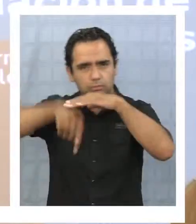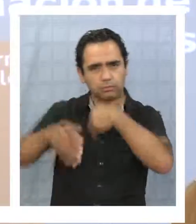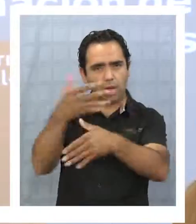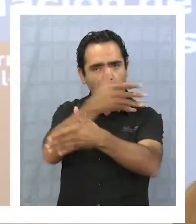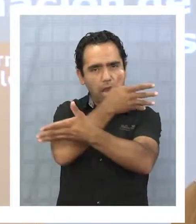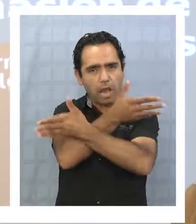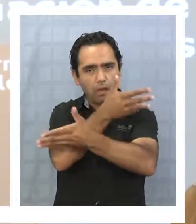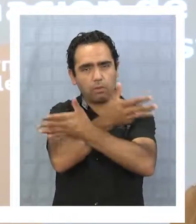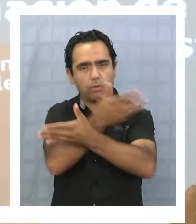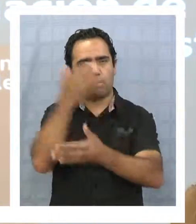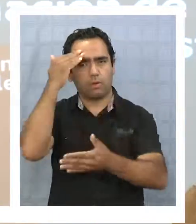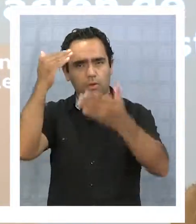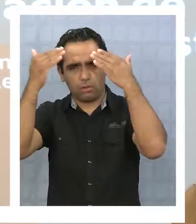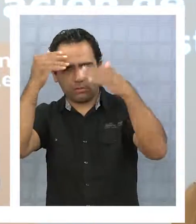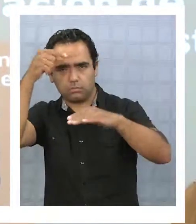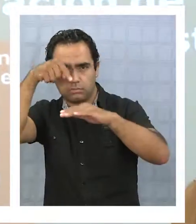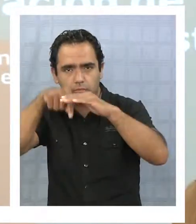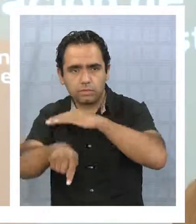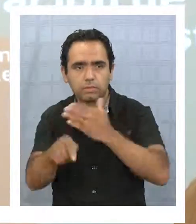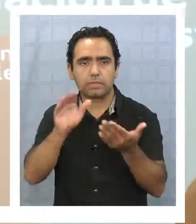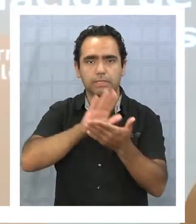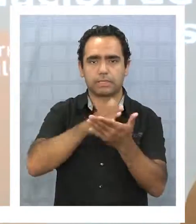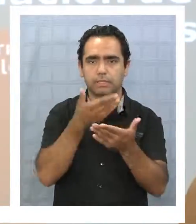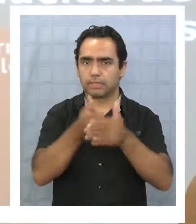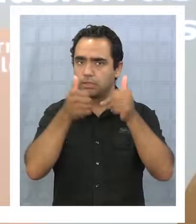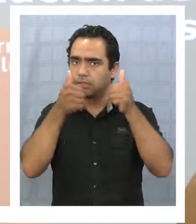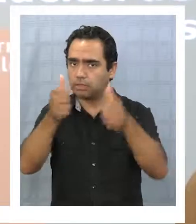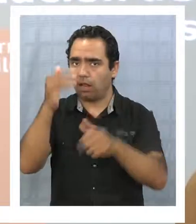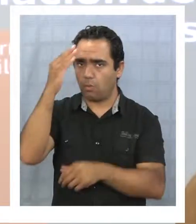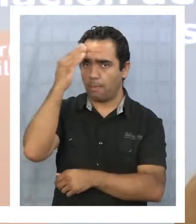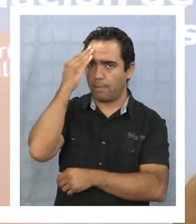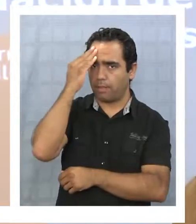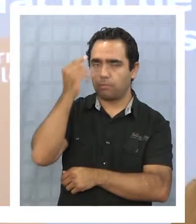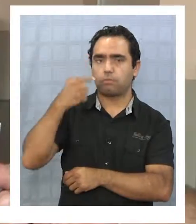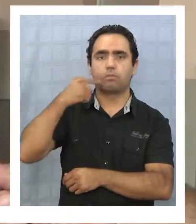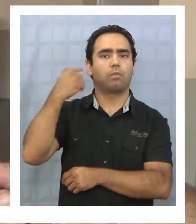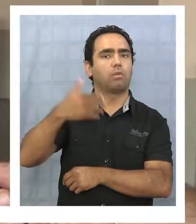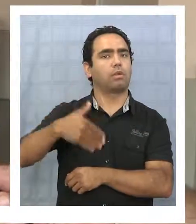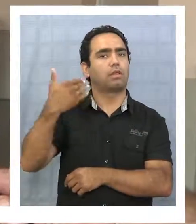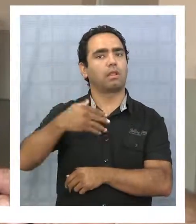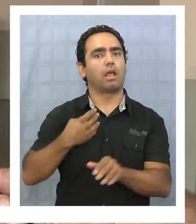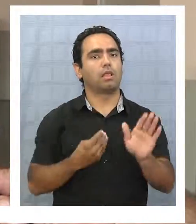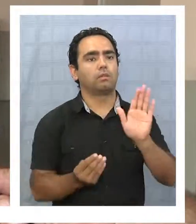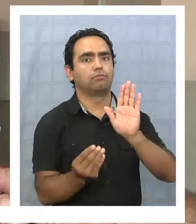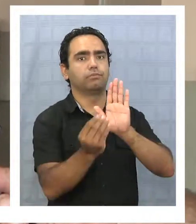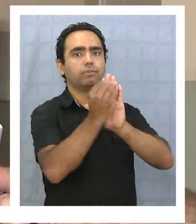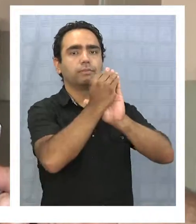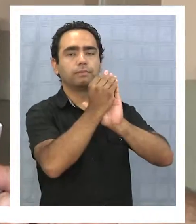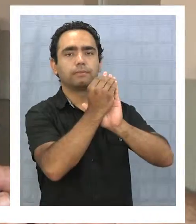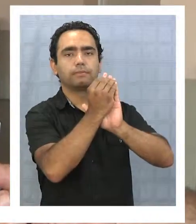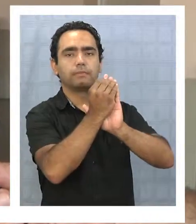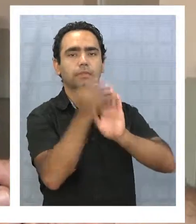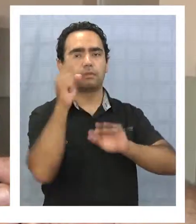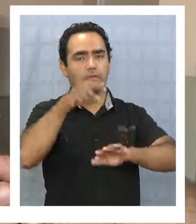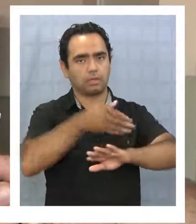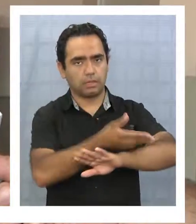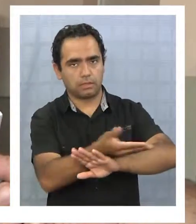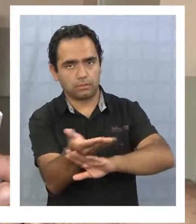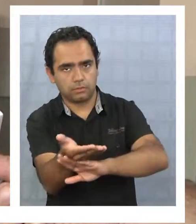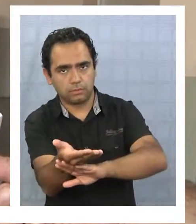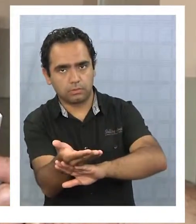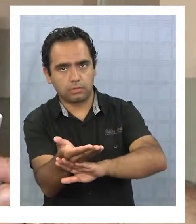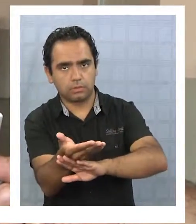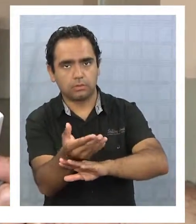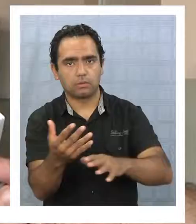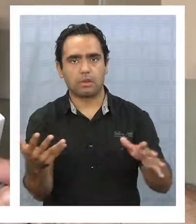neurólogos, psiquiatras, la salud mental empieza a ocupar un punto muy importante, de manera de que es una